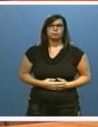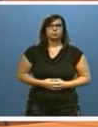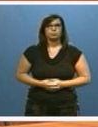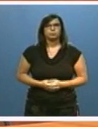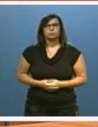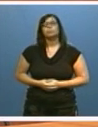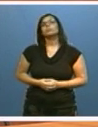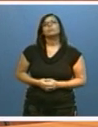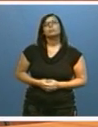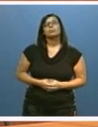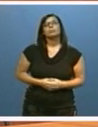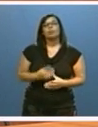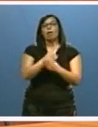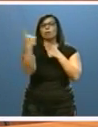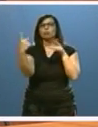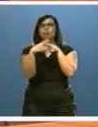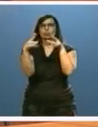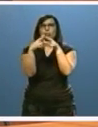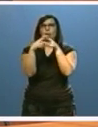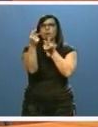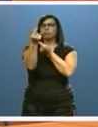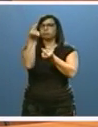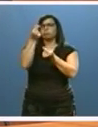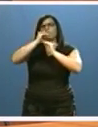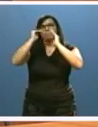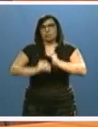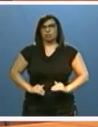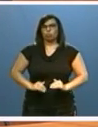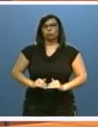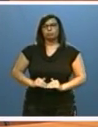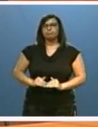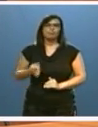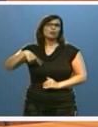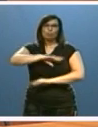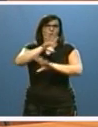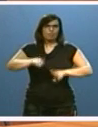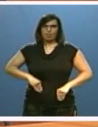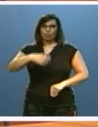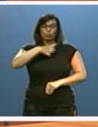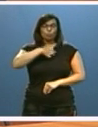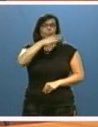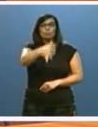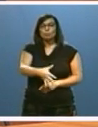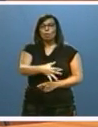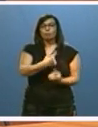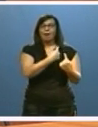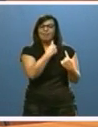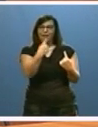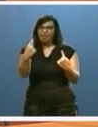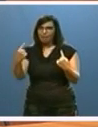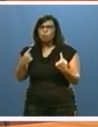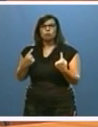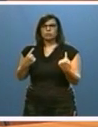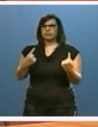Unas menores cifras de exclusión social con las que nadie puede conformarse, porque cada caso particular es